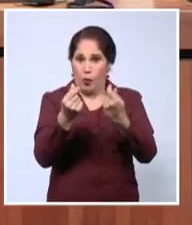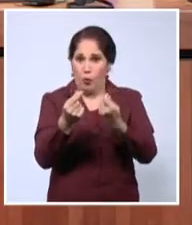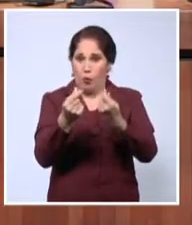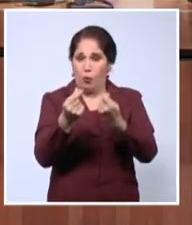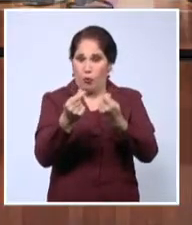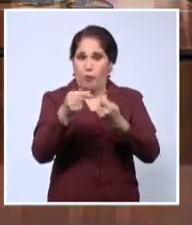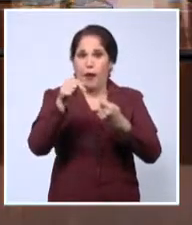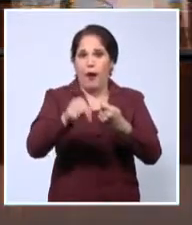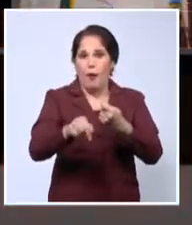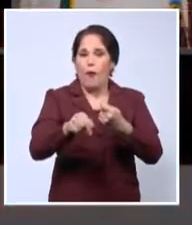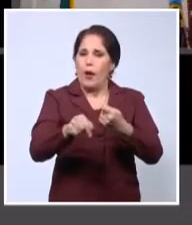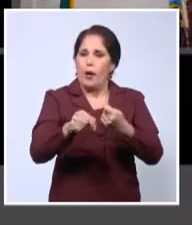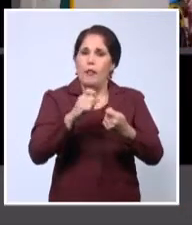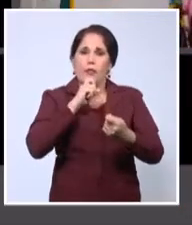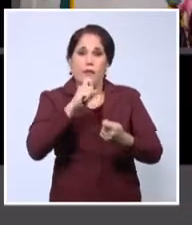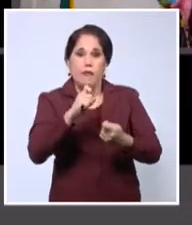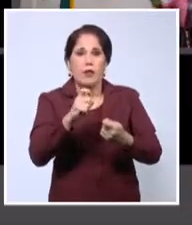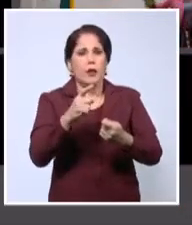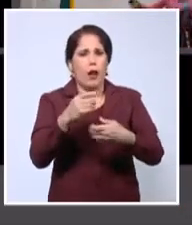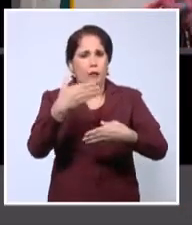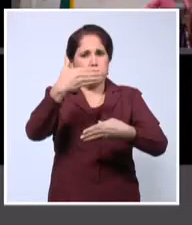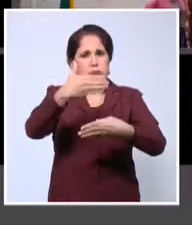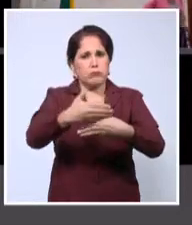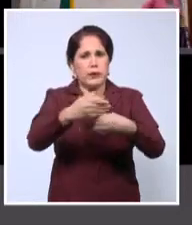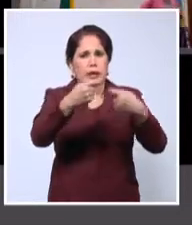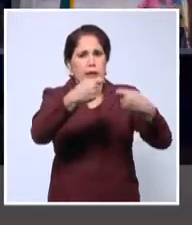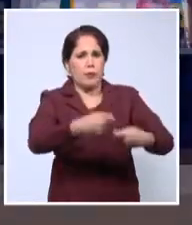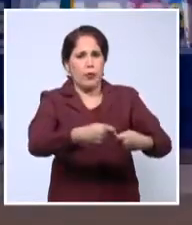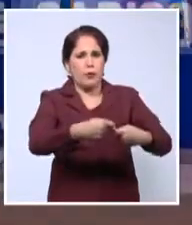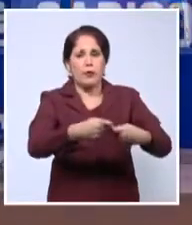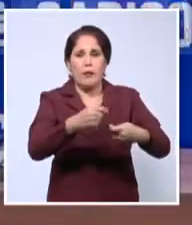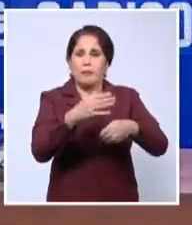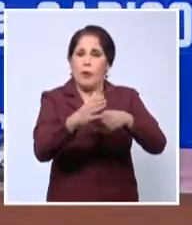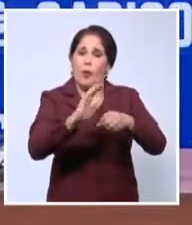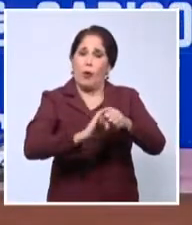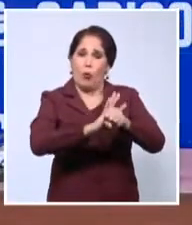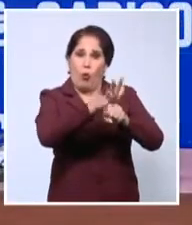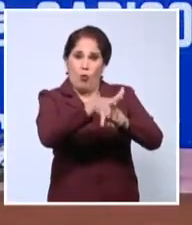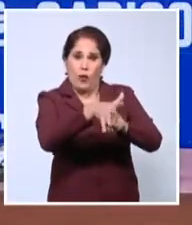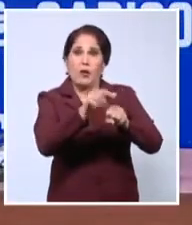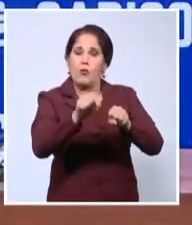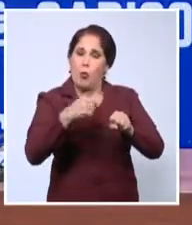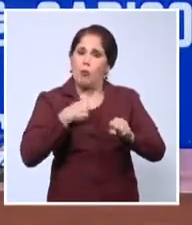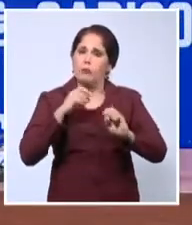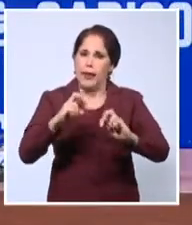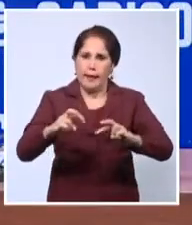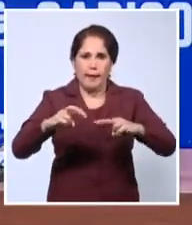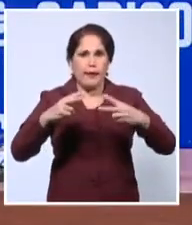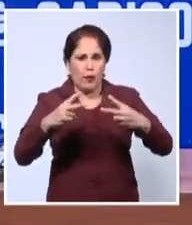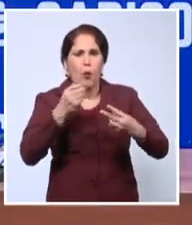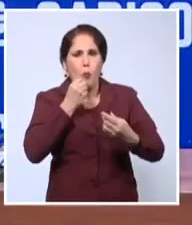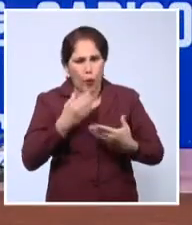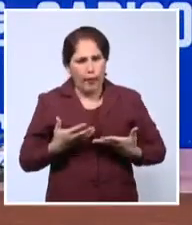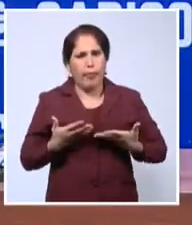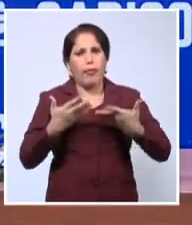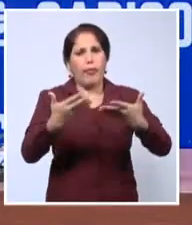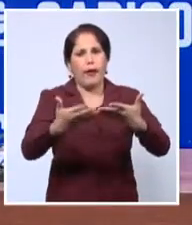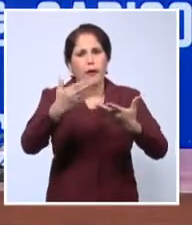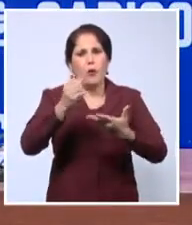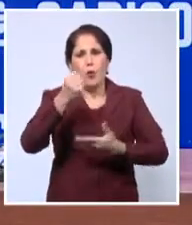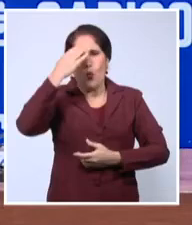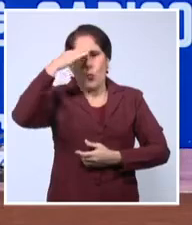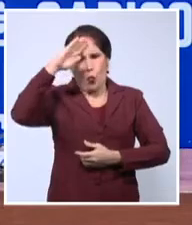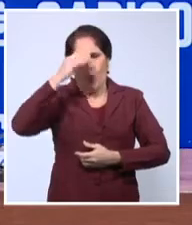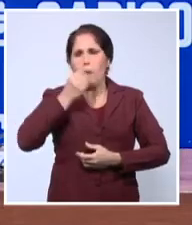que atravesamos, las limitaciones impuestas por la nueva realidad, reitero la disposición de Cuba de cooperar